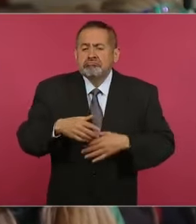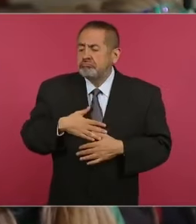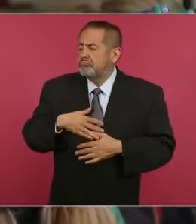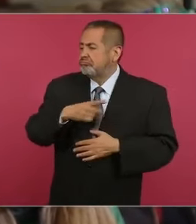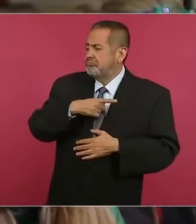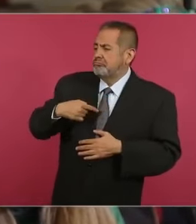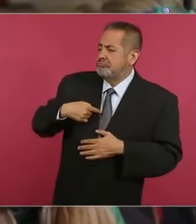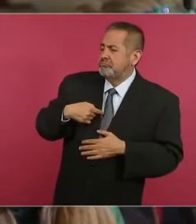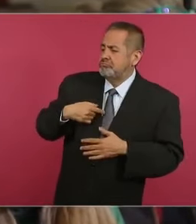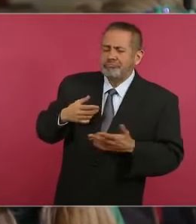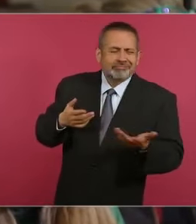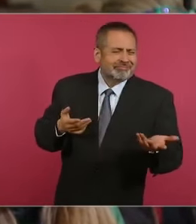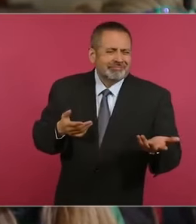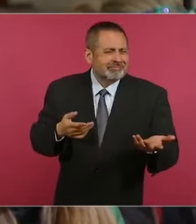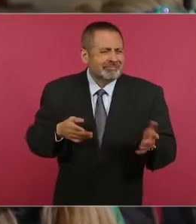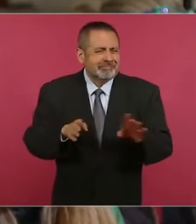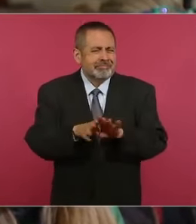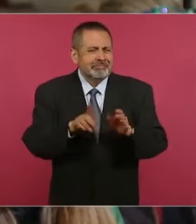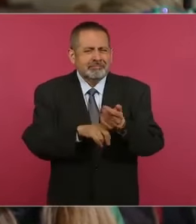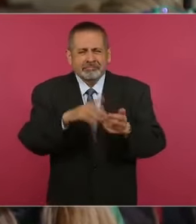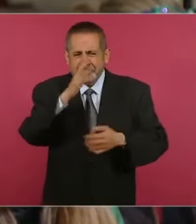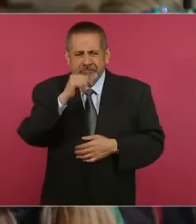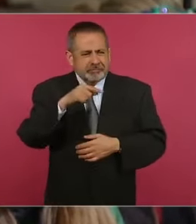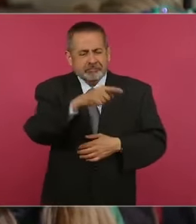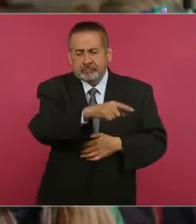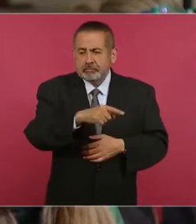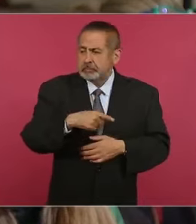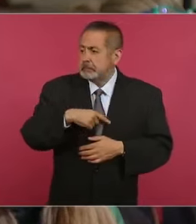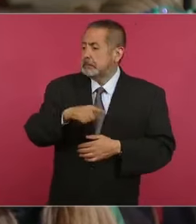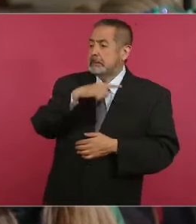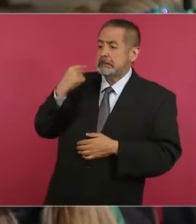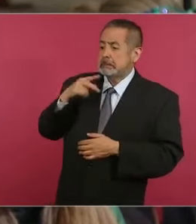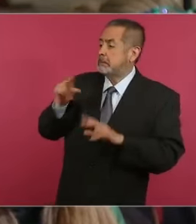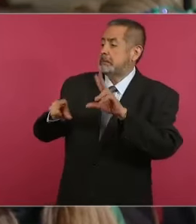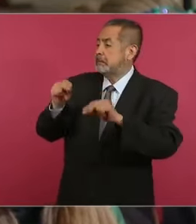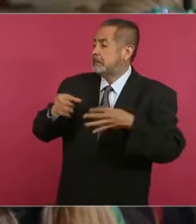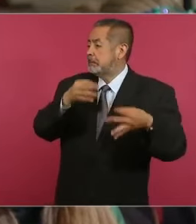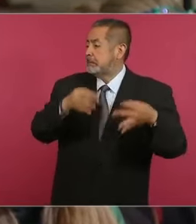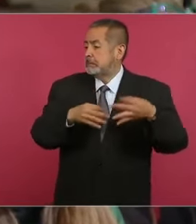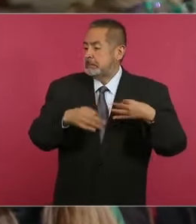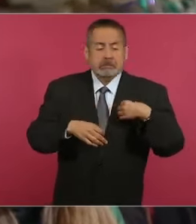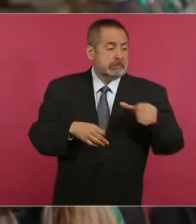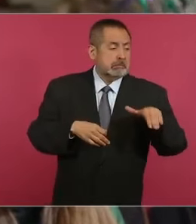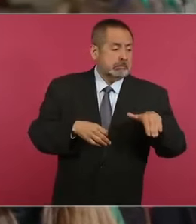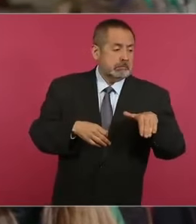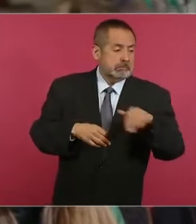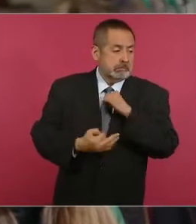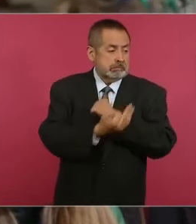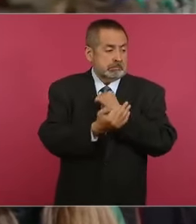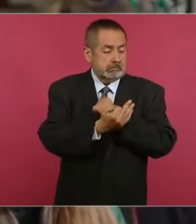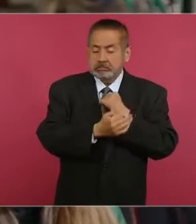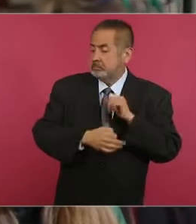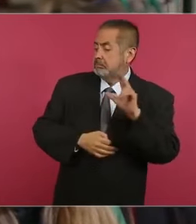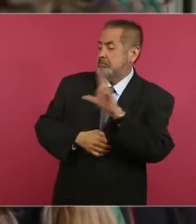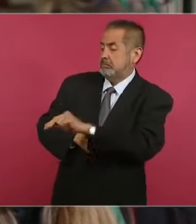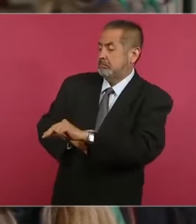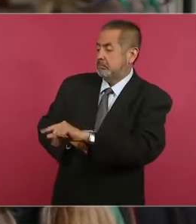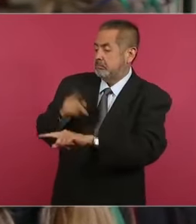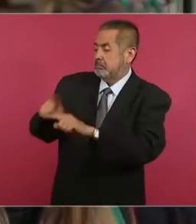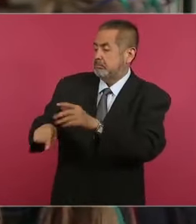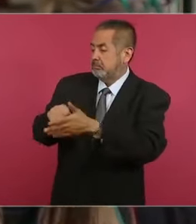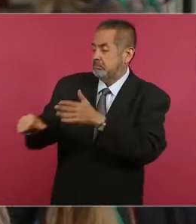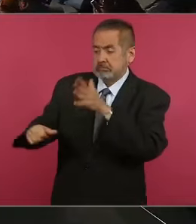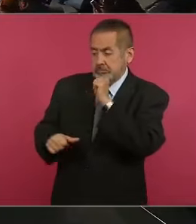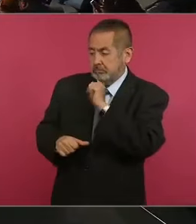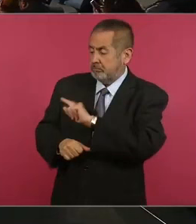situación, serían como juez y parte de algo que les afecta de manera directa, que incluso ahorita están generando